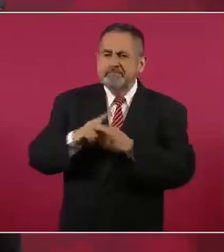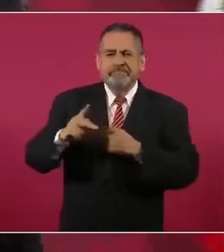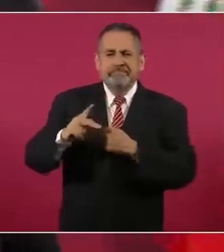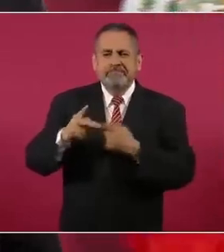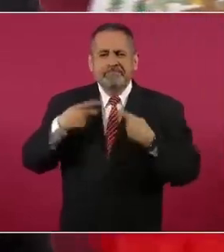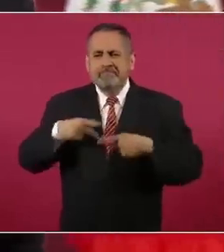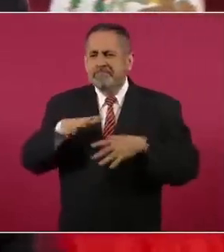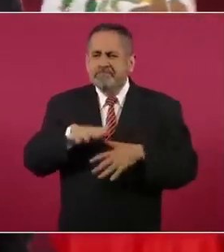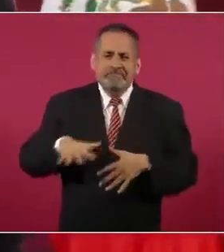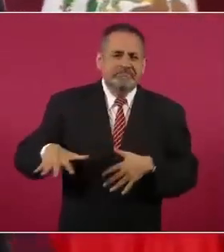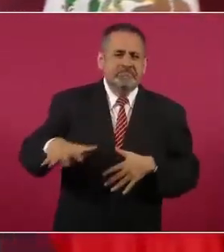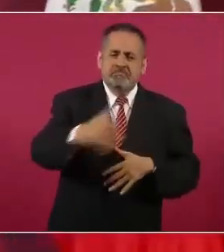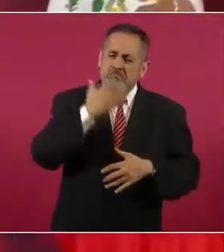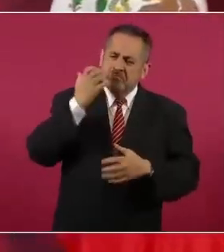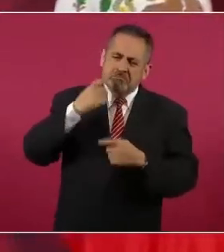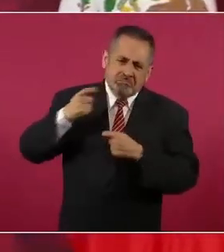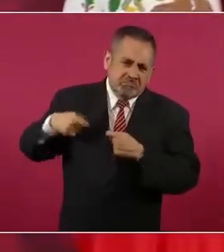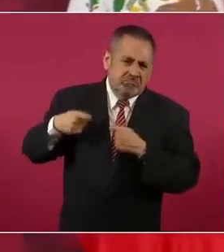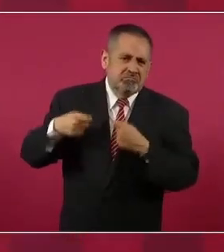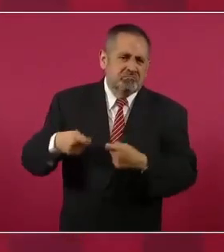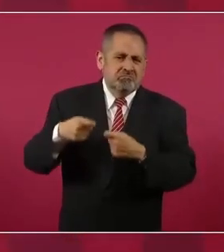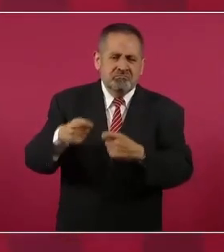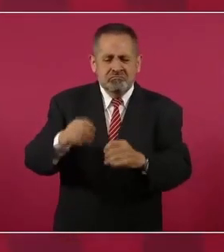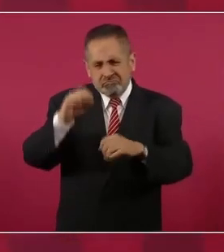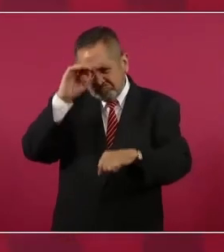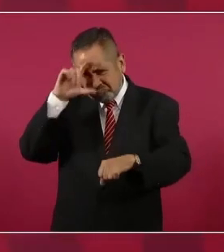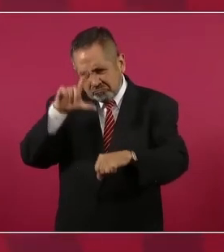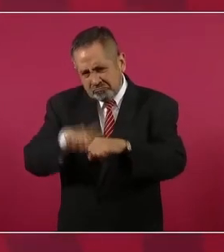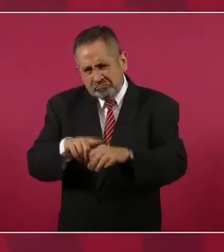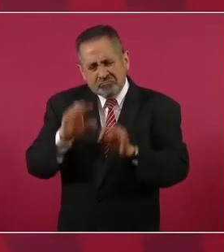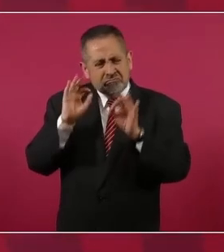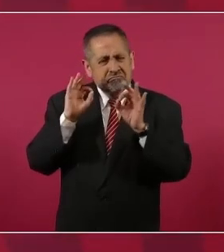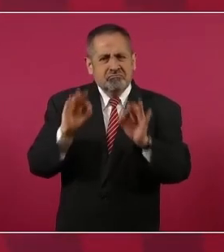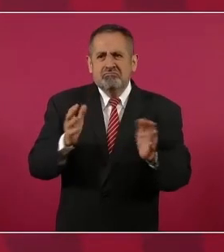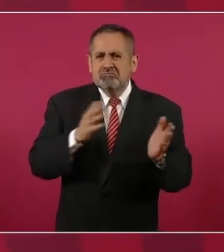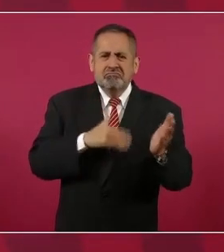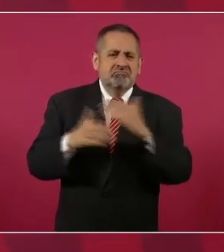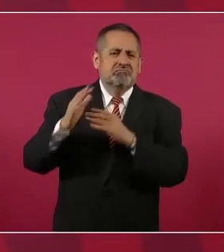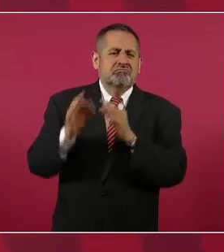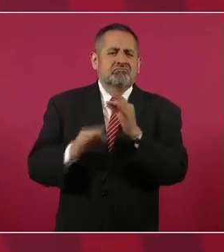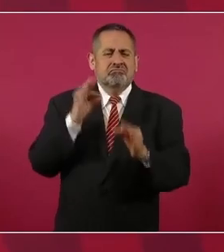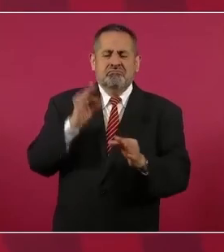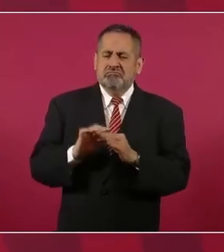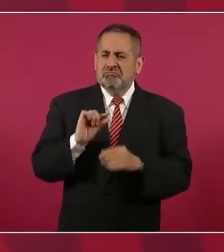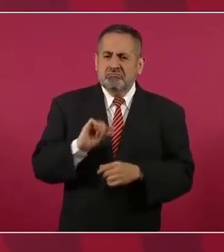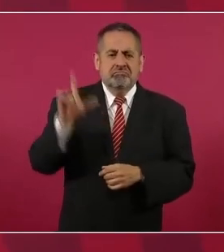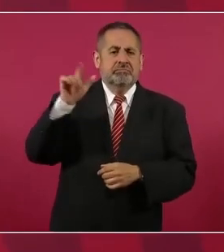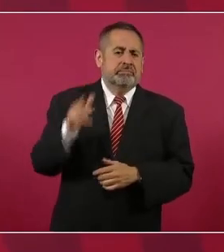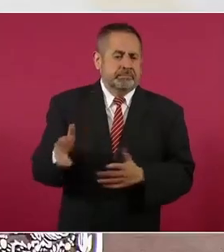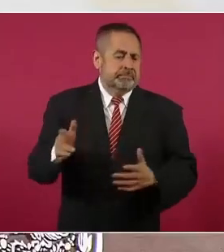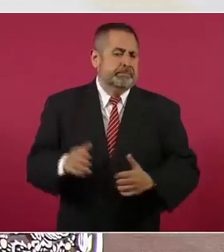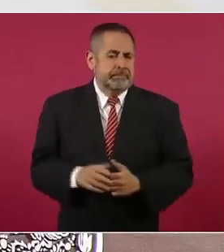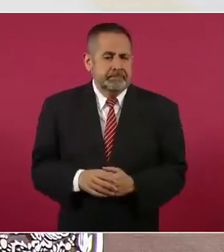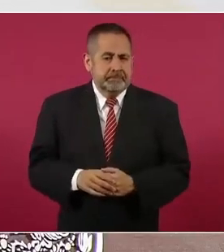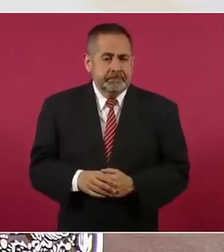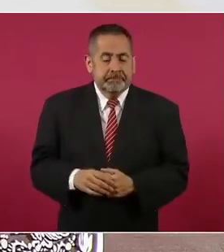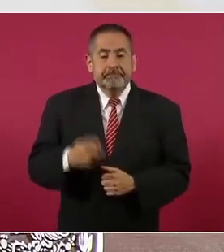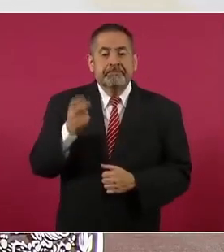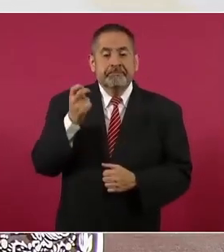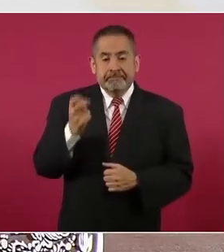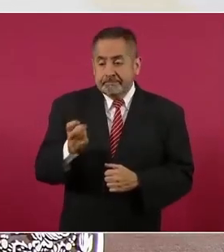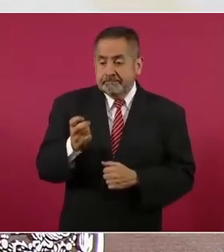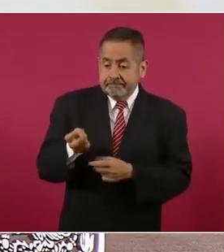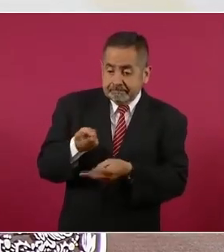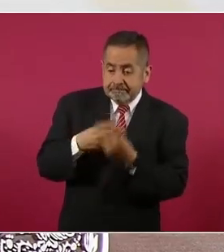gran tradición, con una herencia cultural civilizatoria excepcional y de ahí de